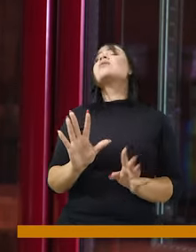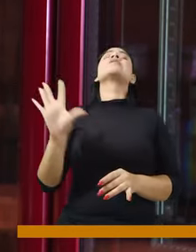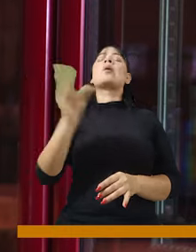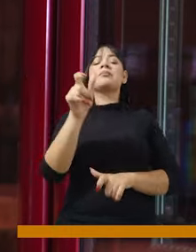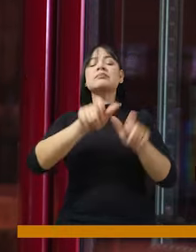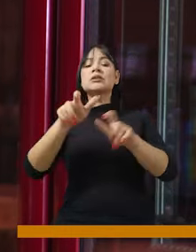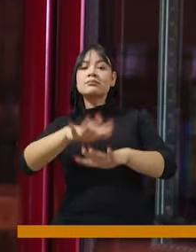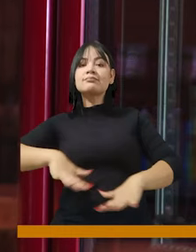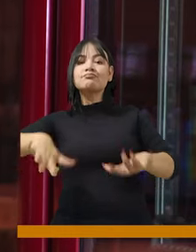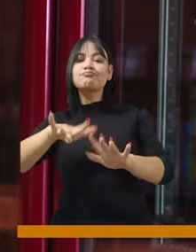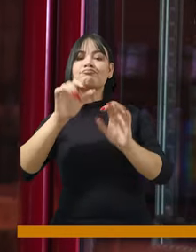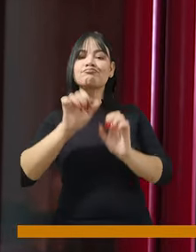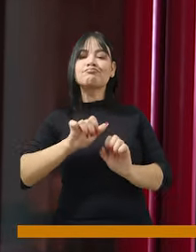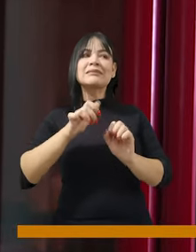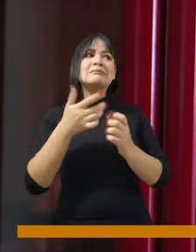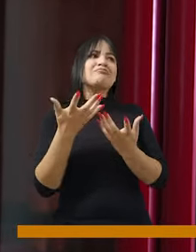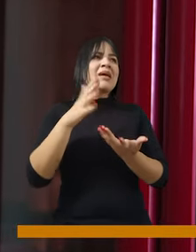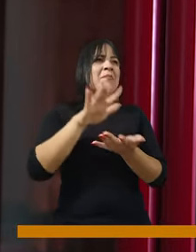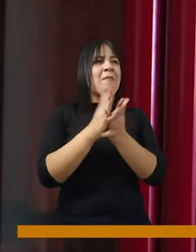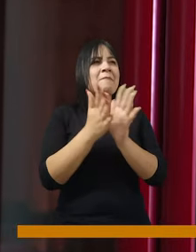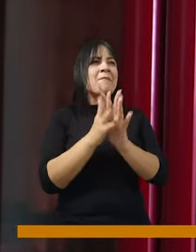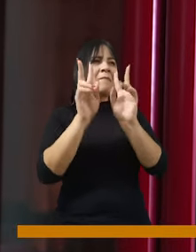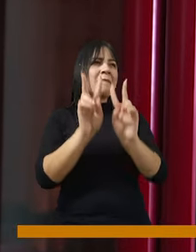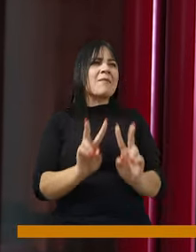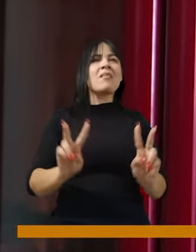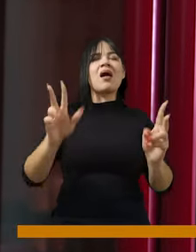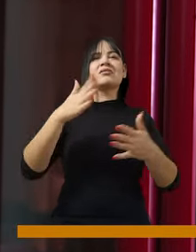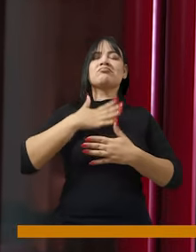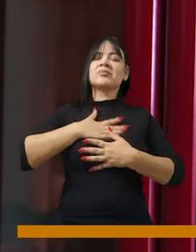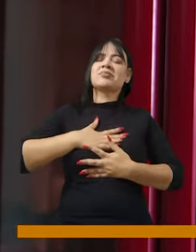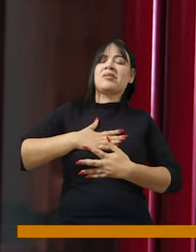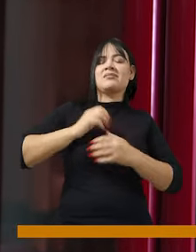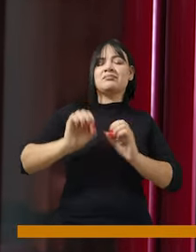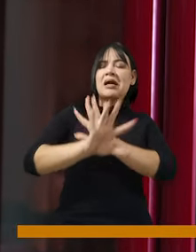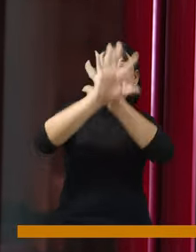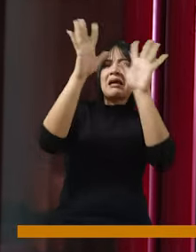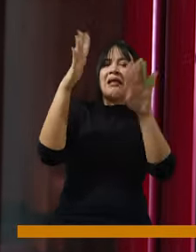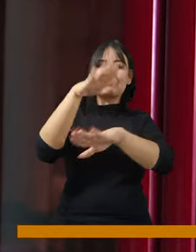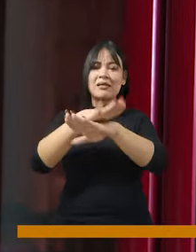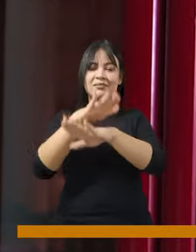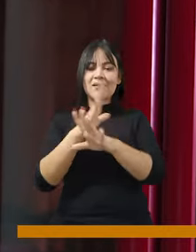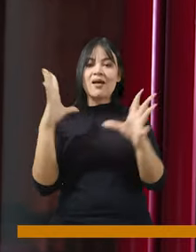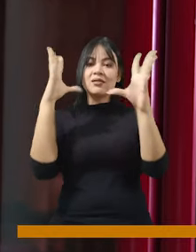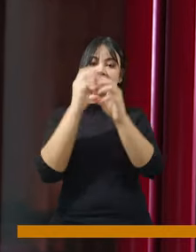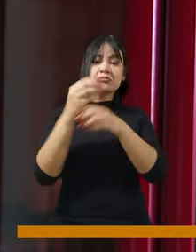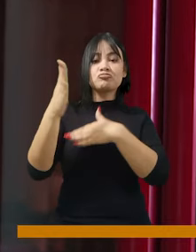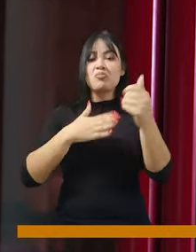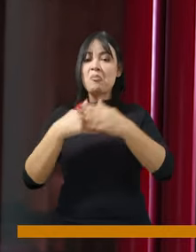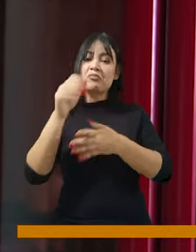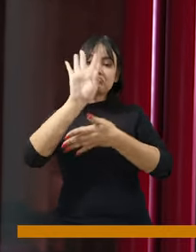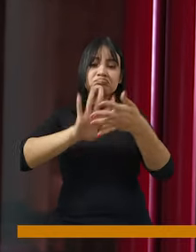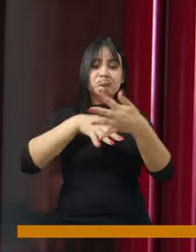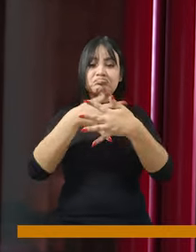que todos los medellinenses podamos llegar a una sana convivencia durante el día, la noche y la tarde que son